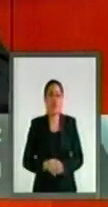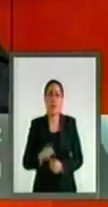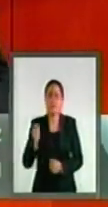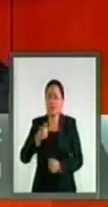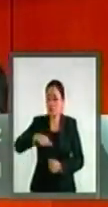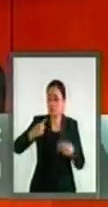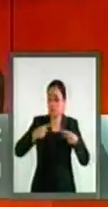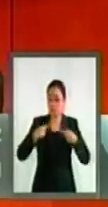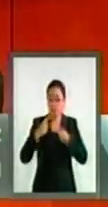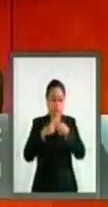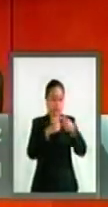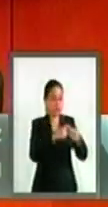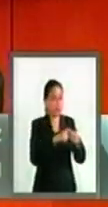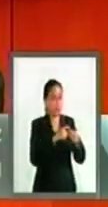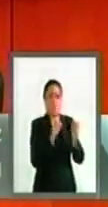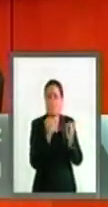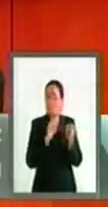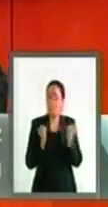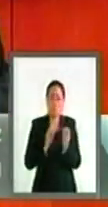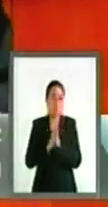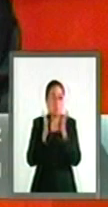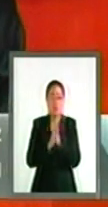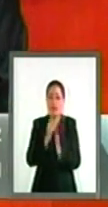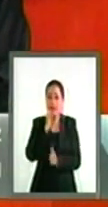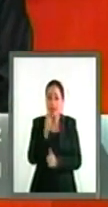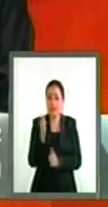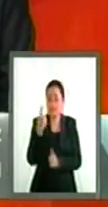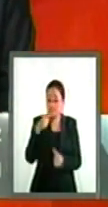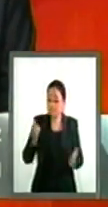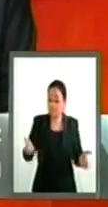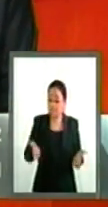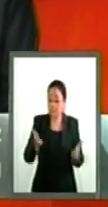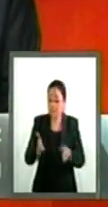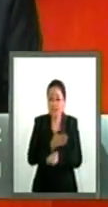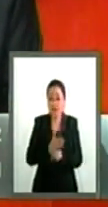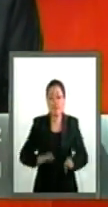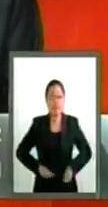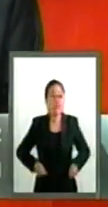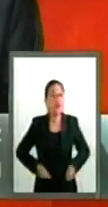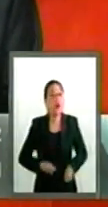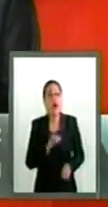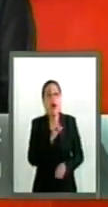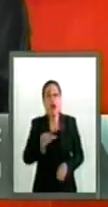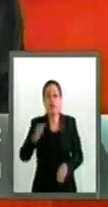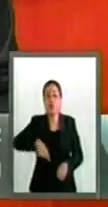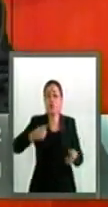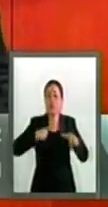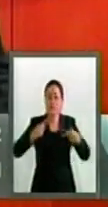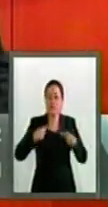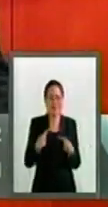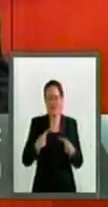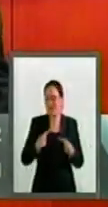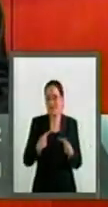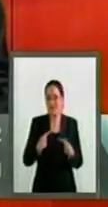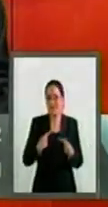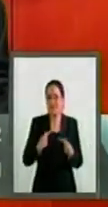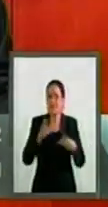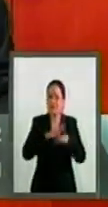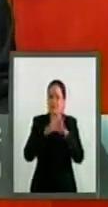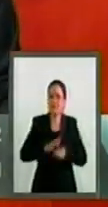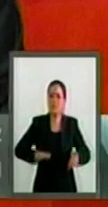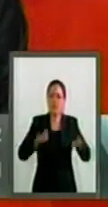militantes. No lo impulsaron para beneficiar al pueblo mexicano, sino para garantizar intereses externos.